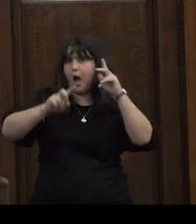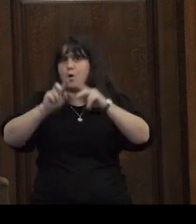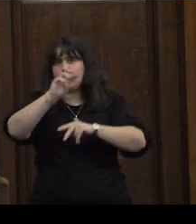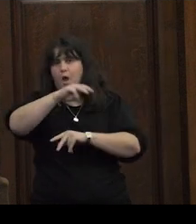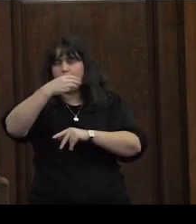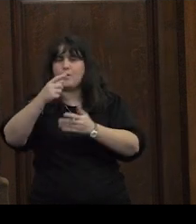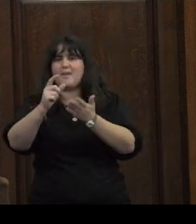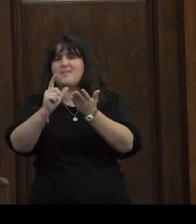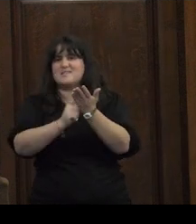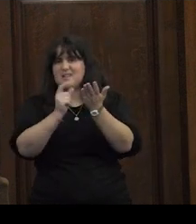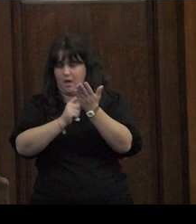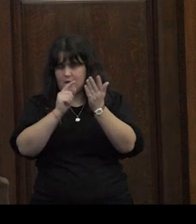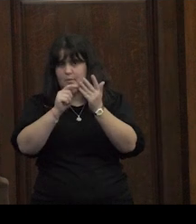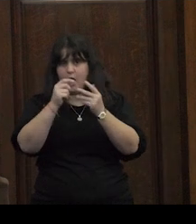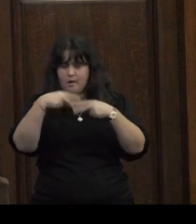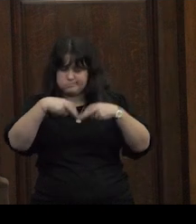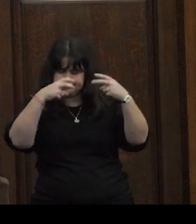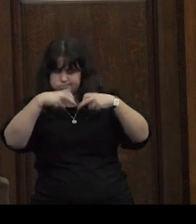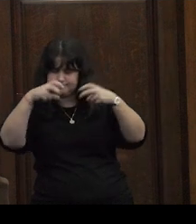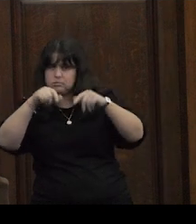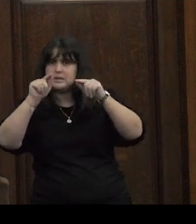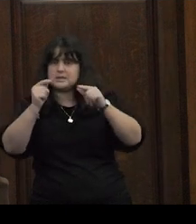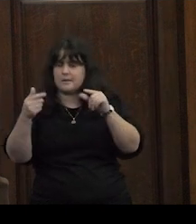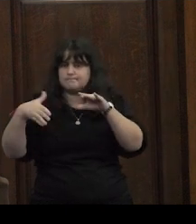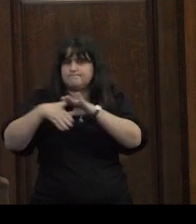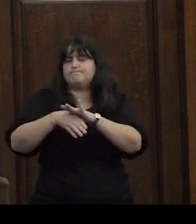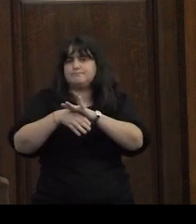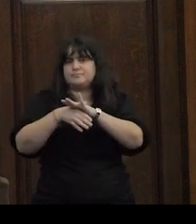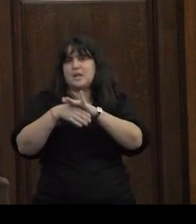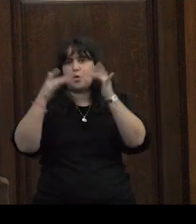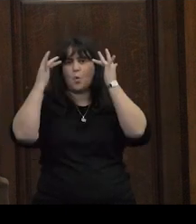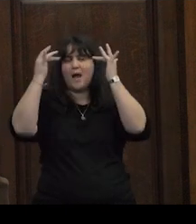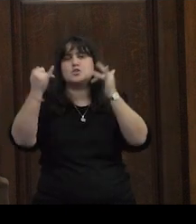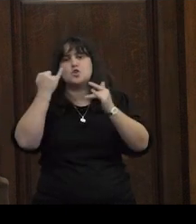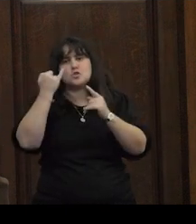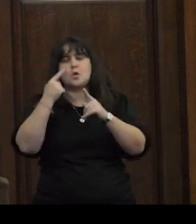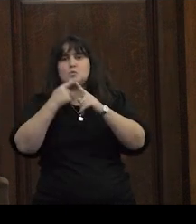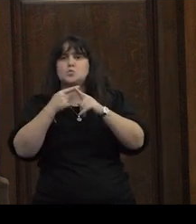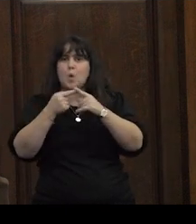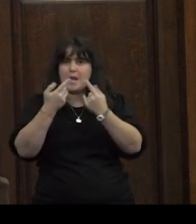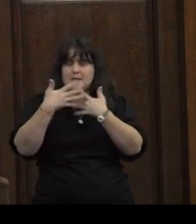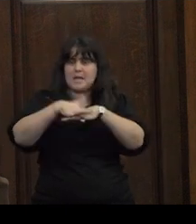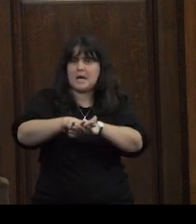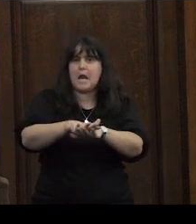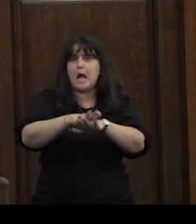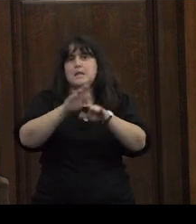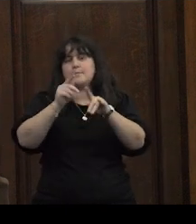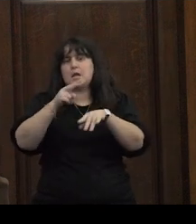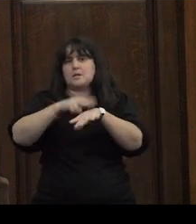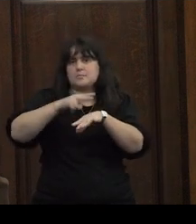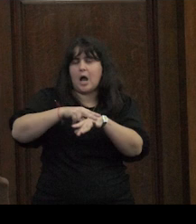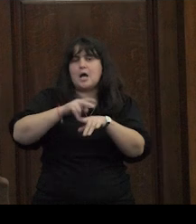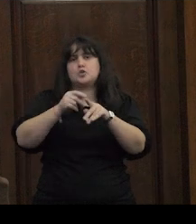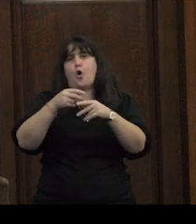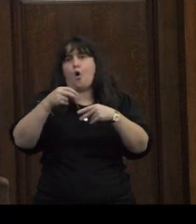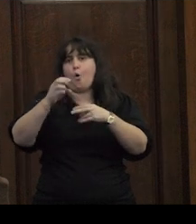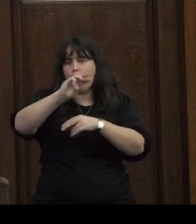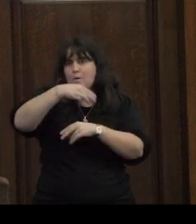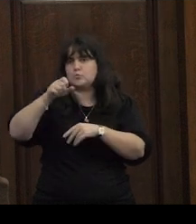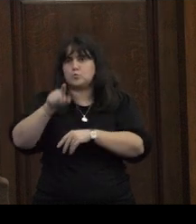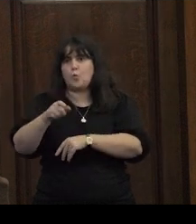algunas páginas de instagram enmarcadas en educación sexual integral en conserjerías páginas de